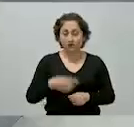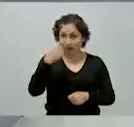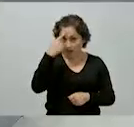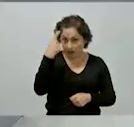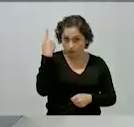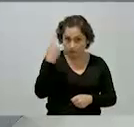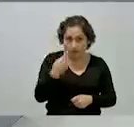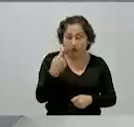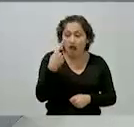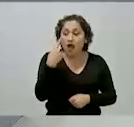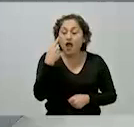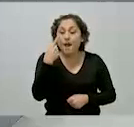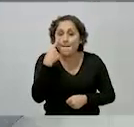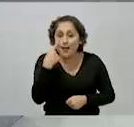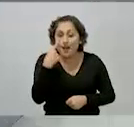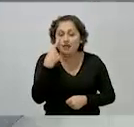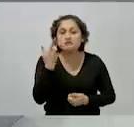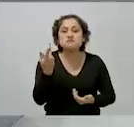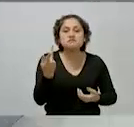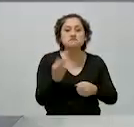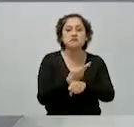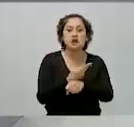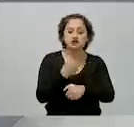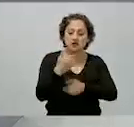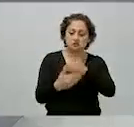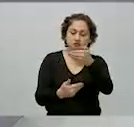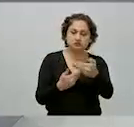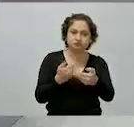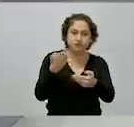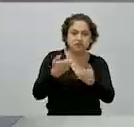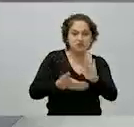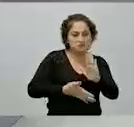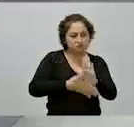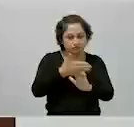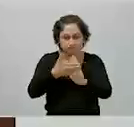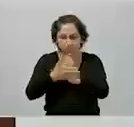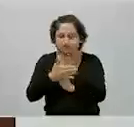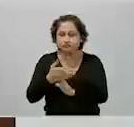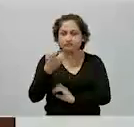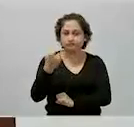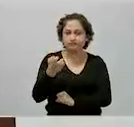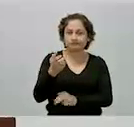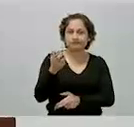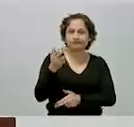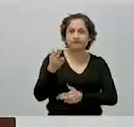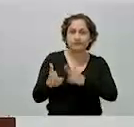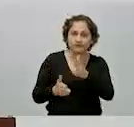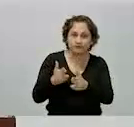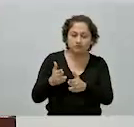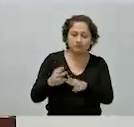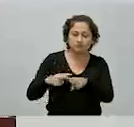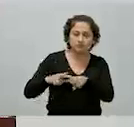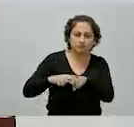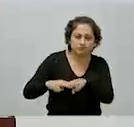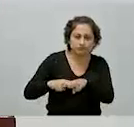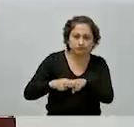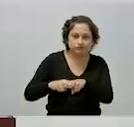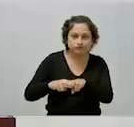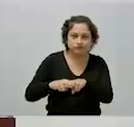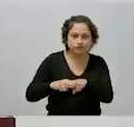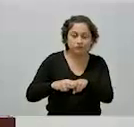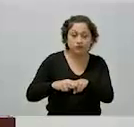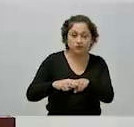de esta importante obra, este Tren Interurbano